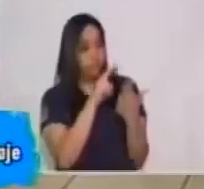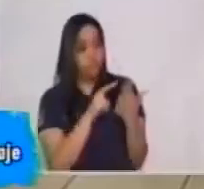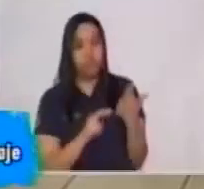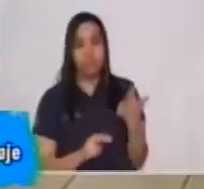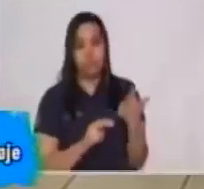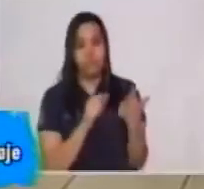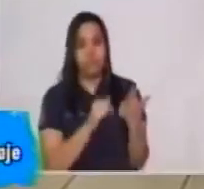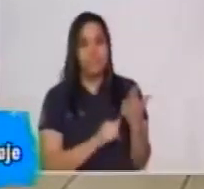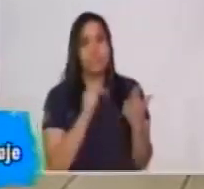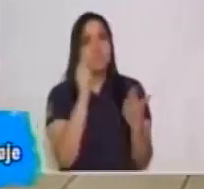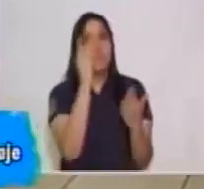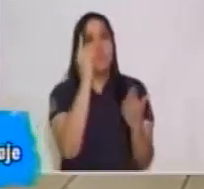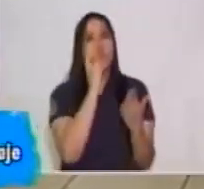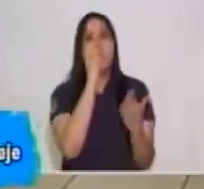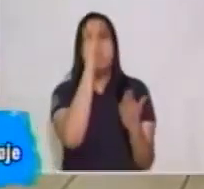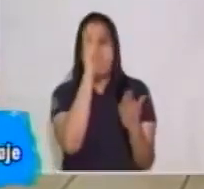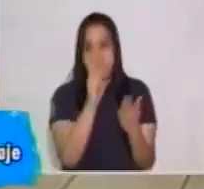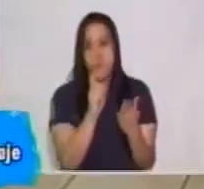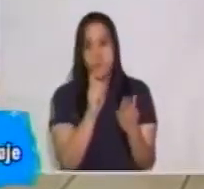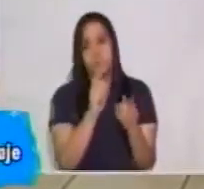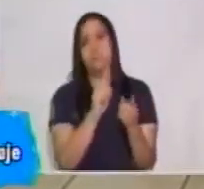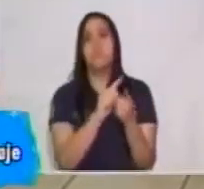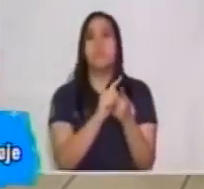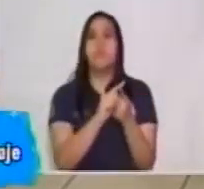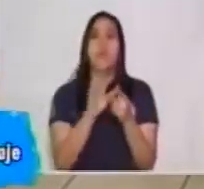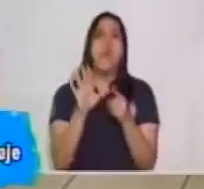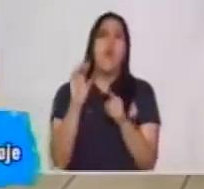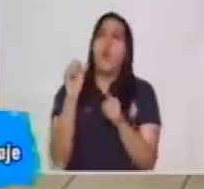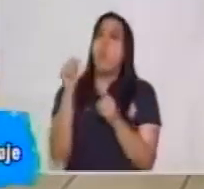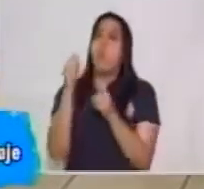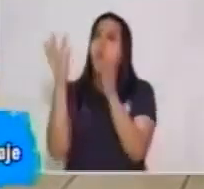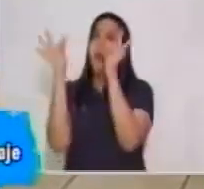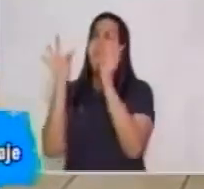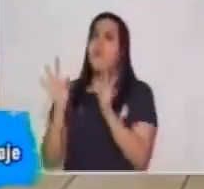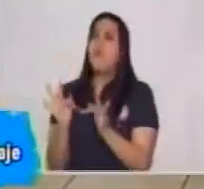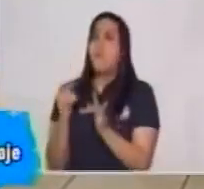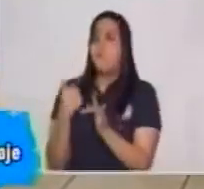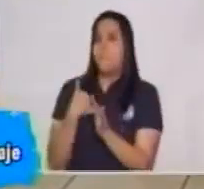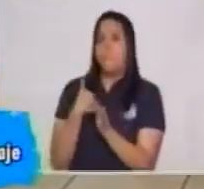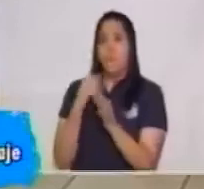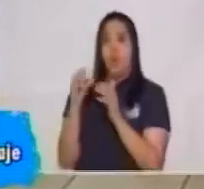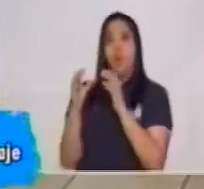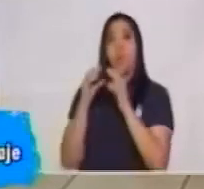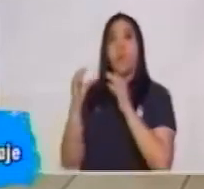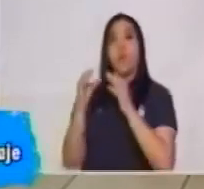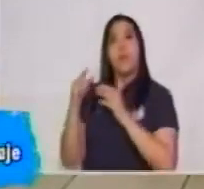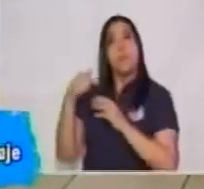que te hagas dos preguntas. ¿Qué otras formas conozco yo para comunicarme?